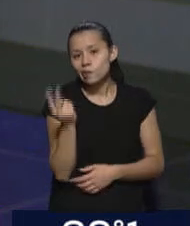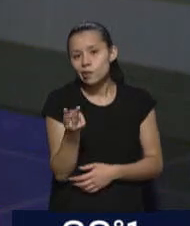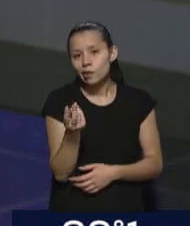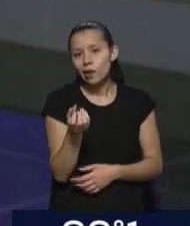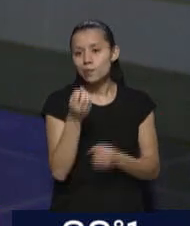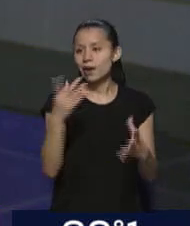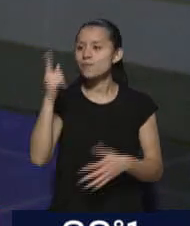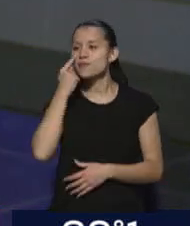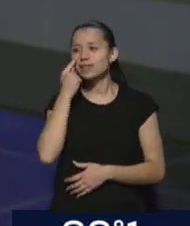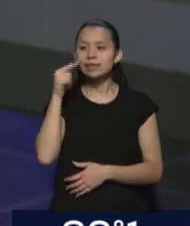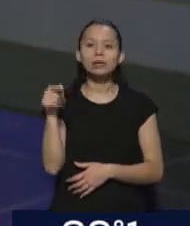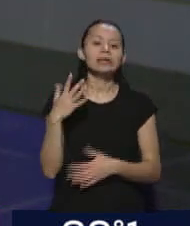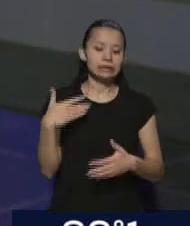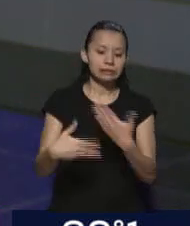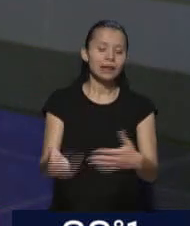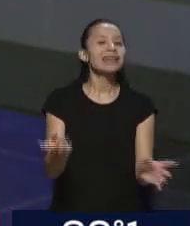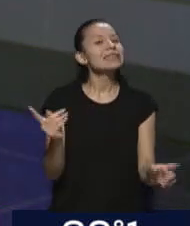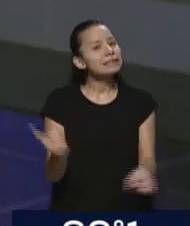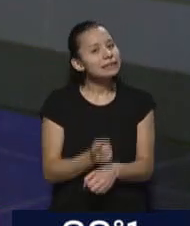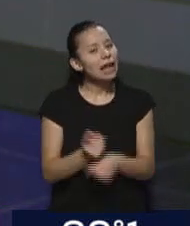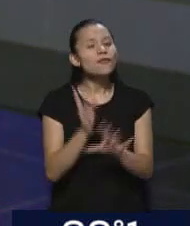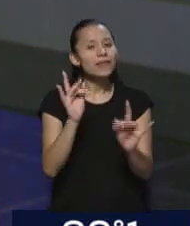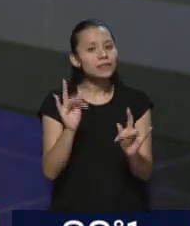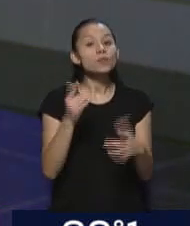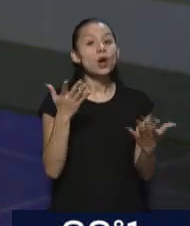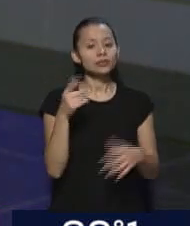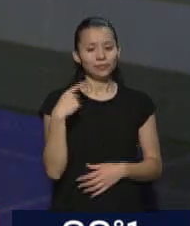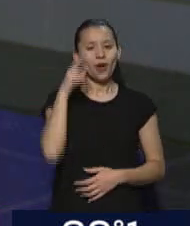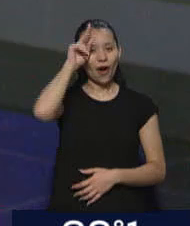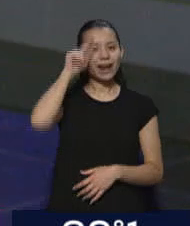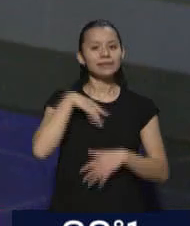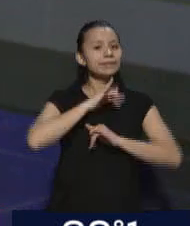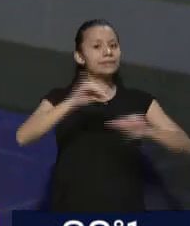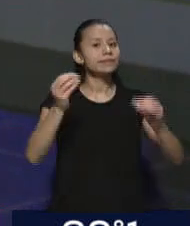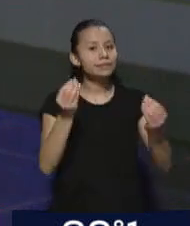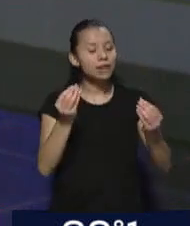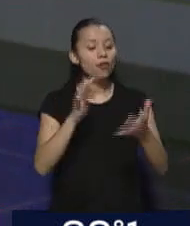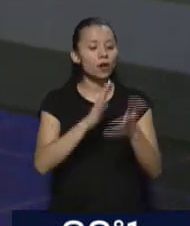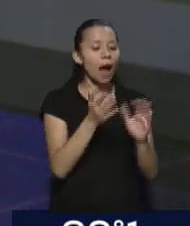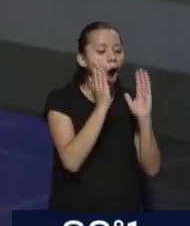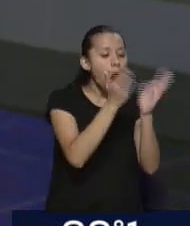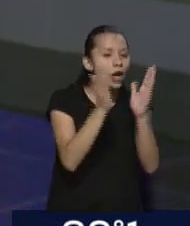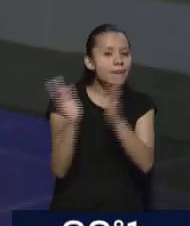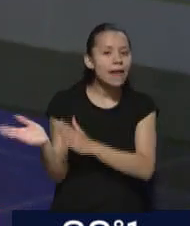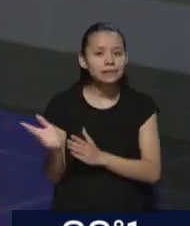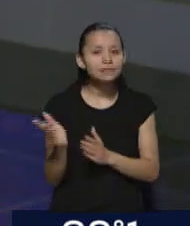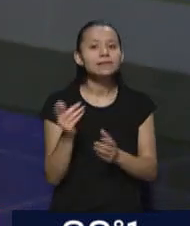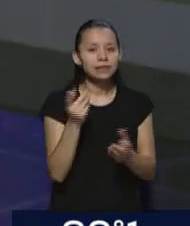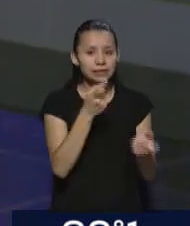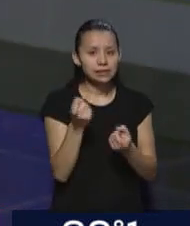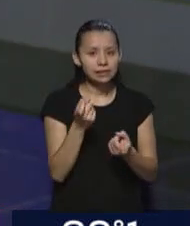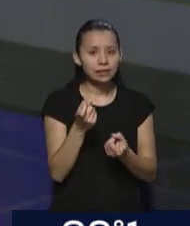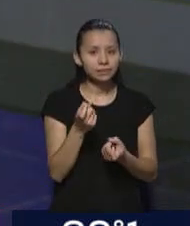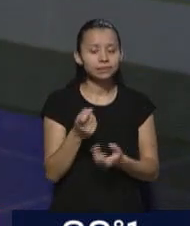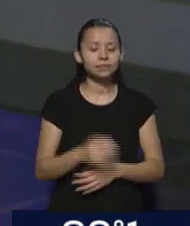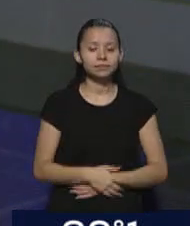y eso no ha caminado, por eso tenemos que ordenar esa parte, ha dicho Cornejo, por eso es que nuclea buena parte de la expectativa de su gobierno